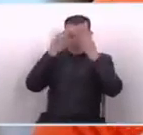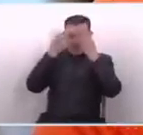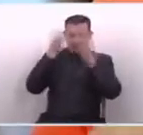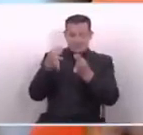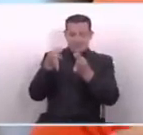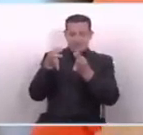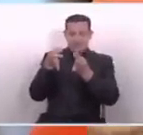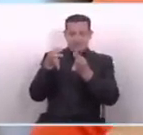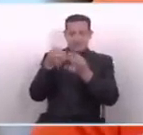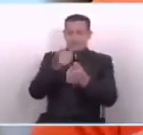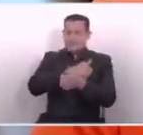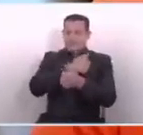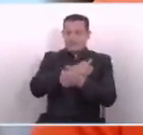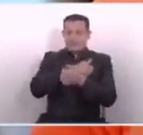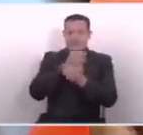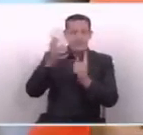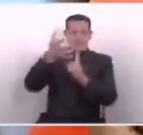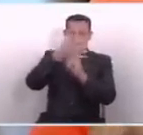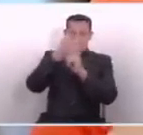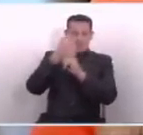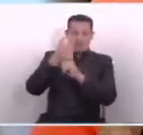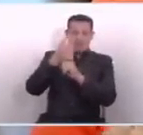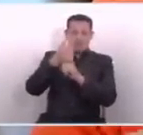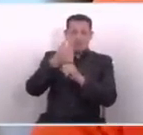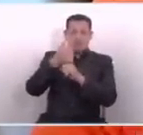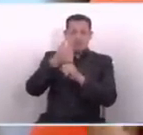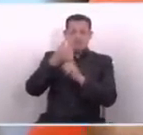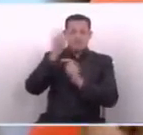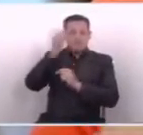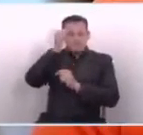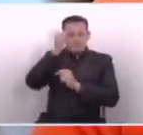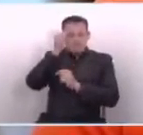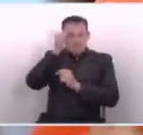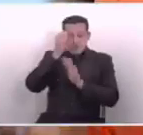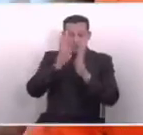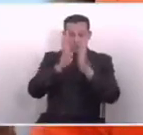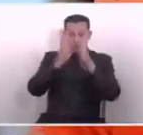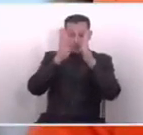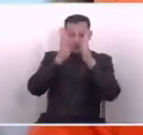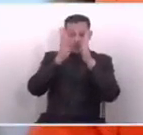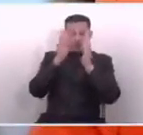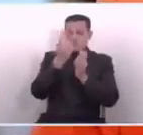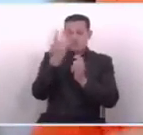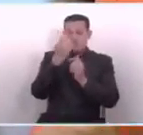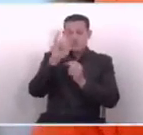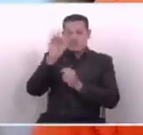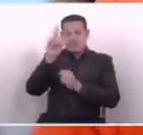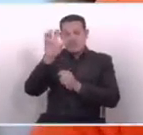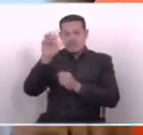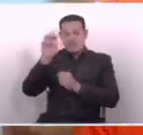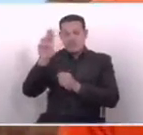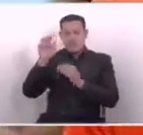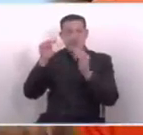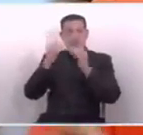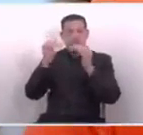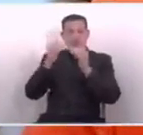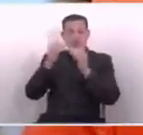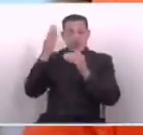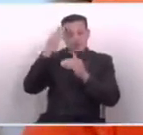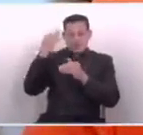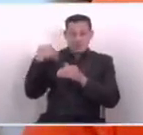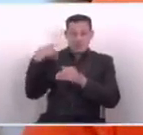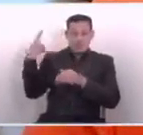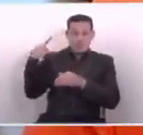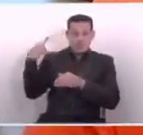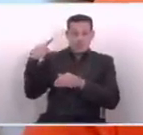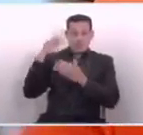de estas debe de ser tomada con mucho criterio. Y escuchando no solo a Liz Demo, sino también a la Directora